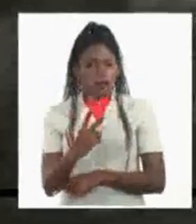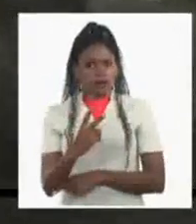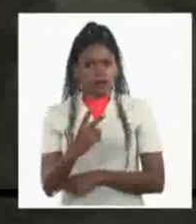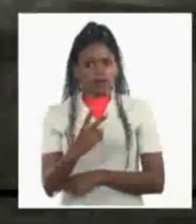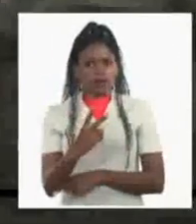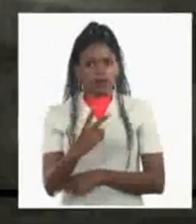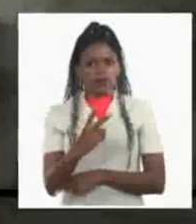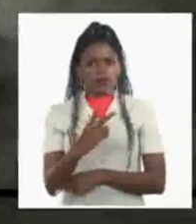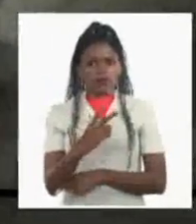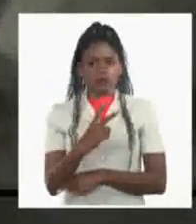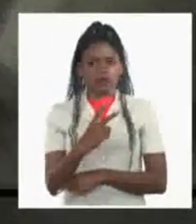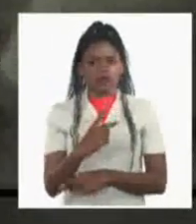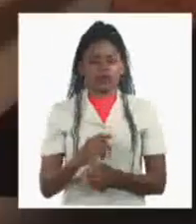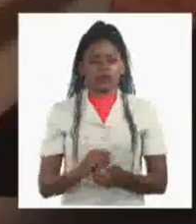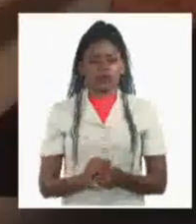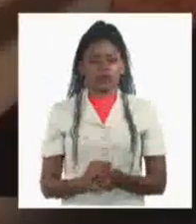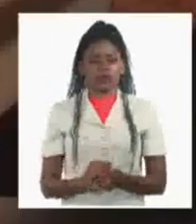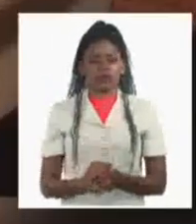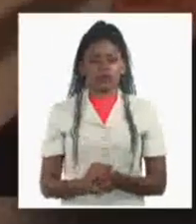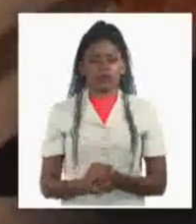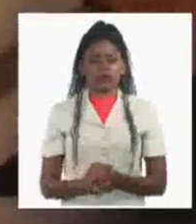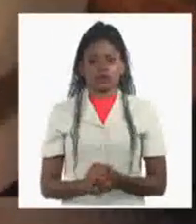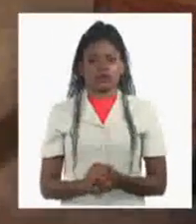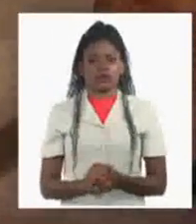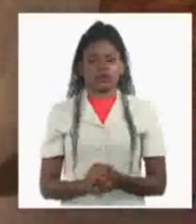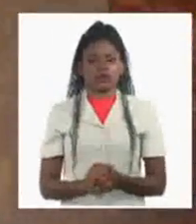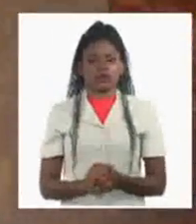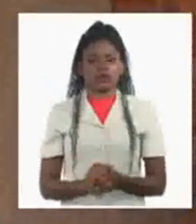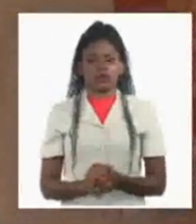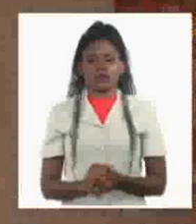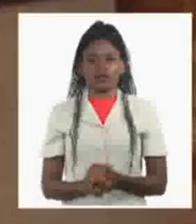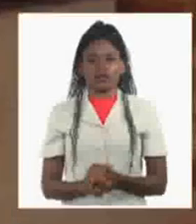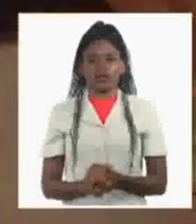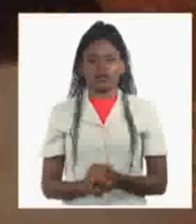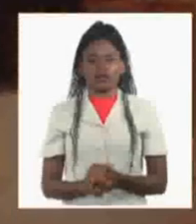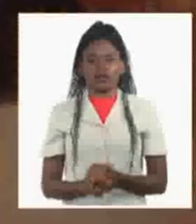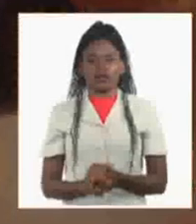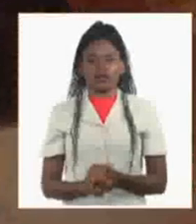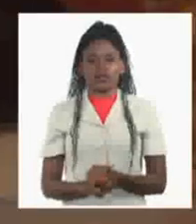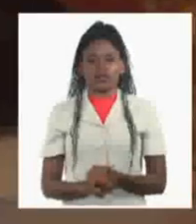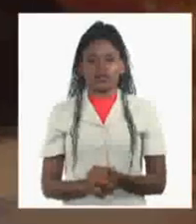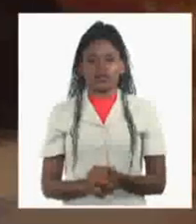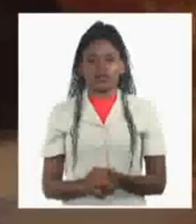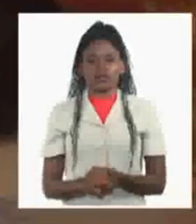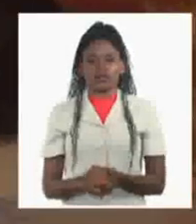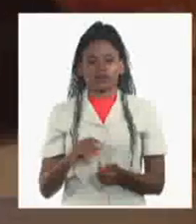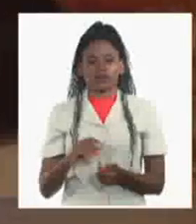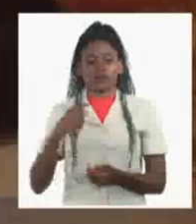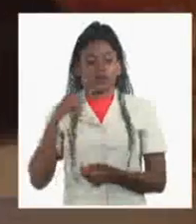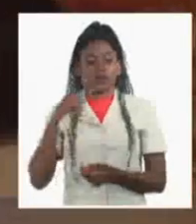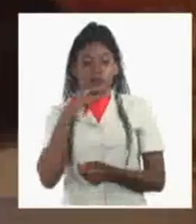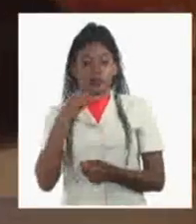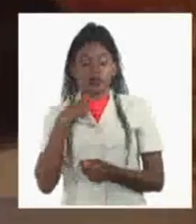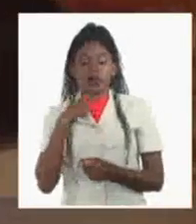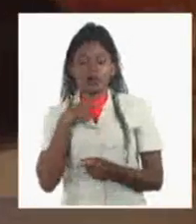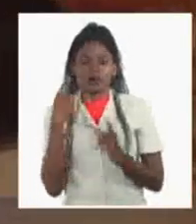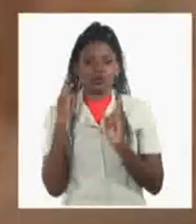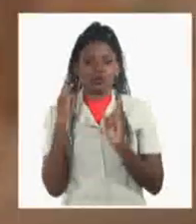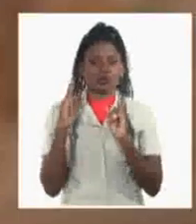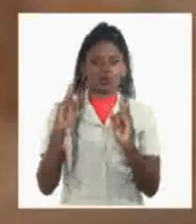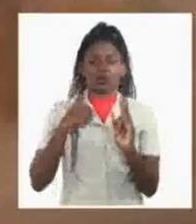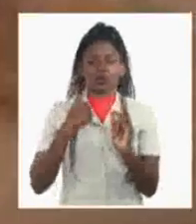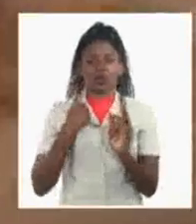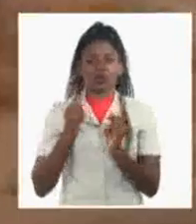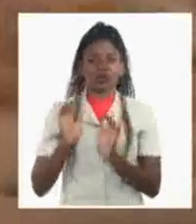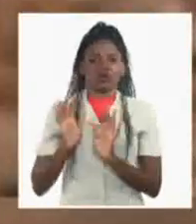da fe la siguiente inscripción. Adiós, Madre Tierra. Estoy muriendo, pero no me rindo.